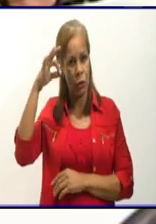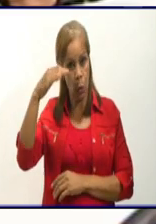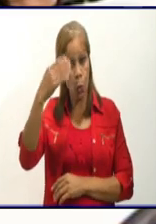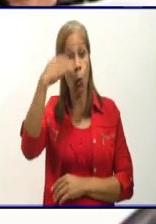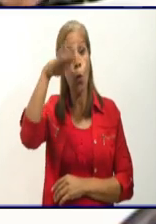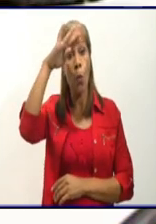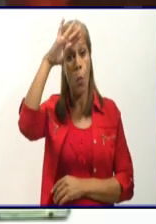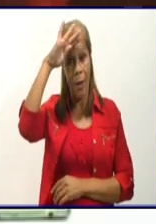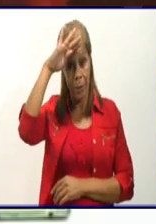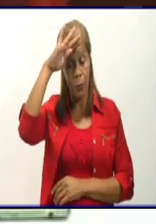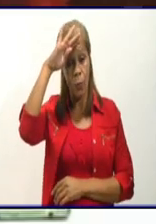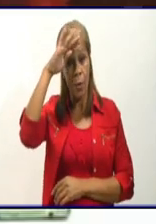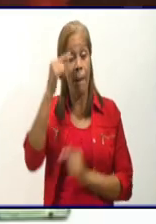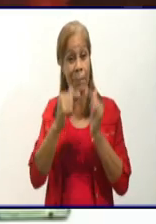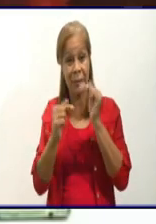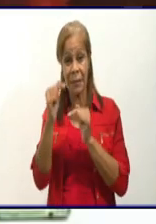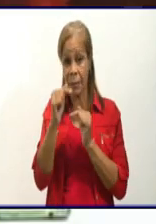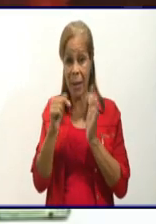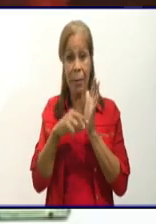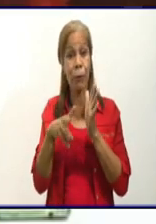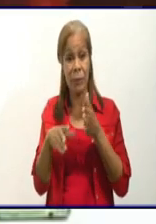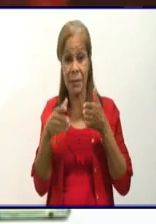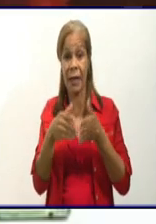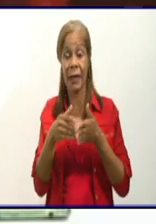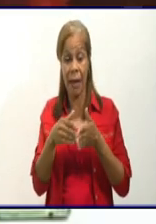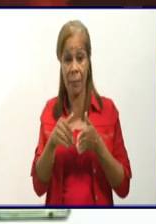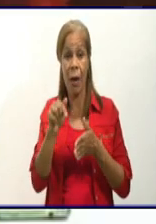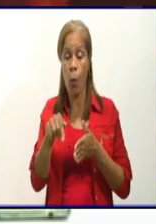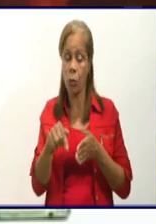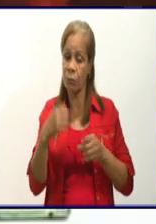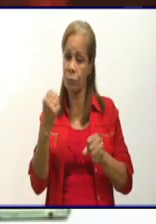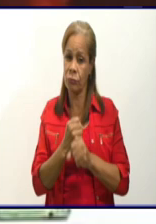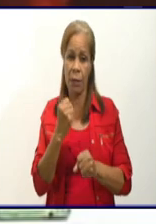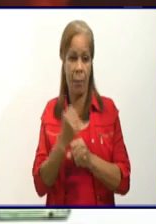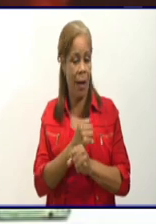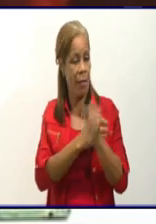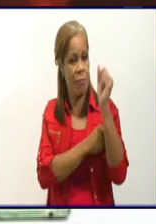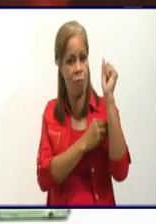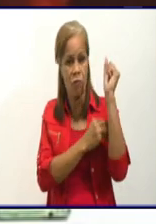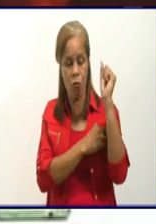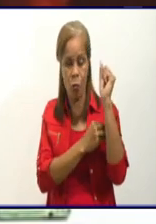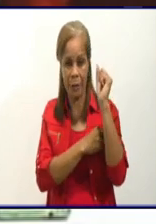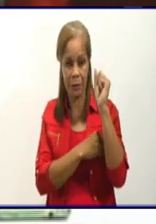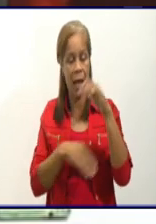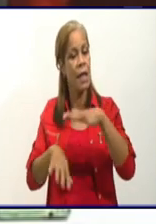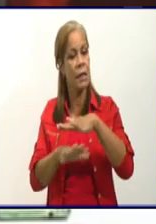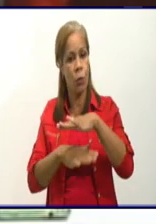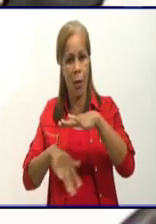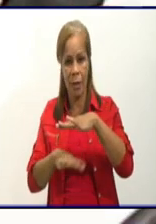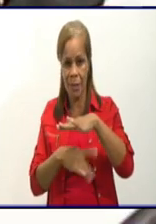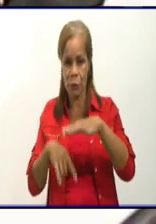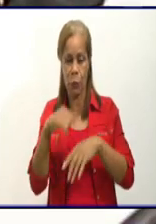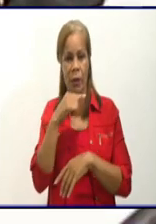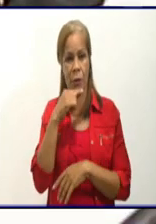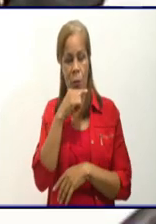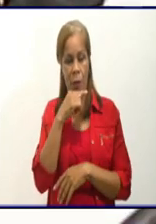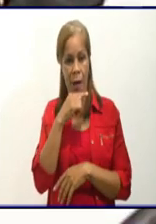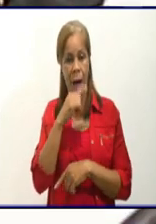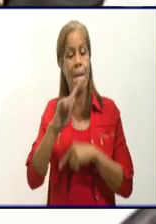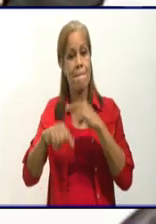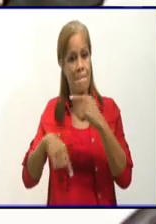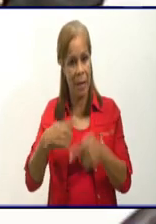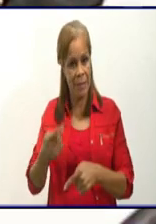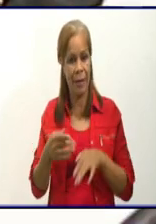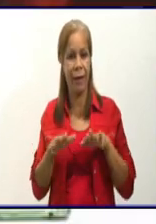en su día, que también realizan una encomiable labor en el enfrentamiento a la COVID-19. Le estaremos esperando mañana, como ya es